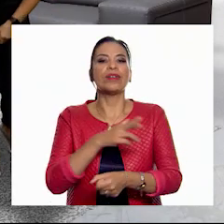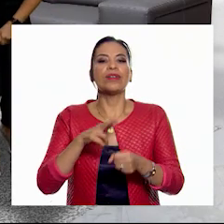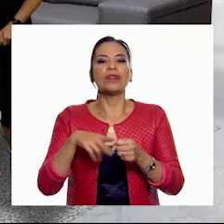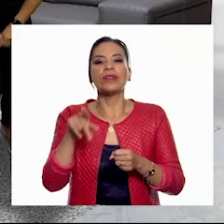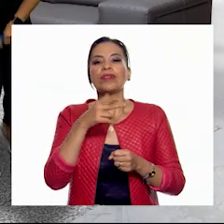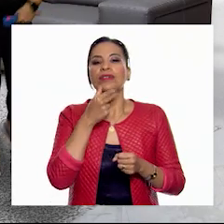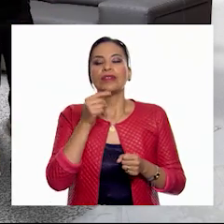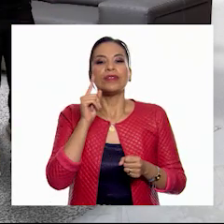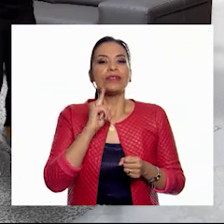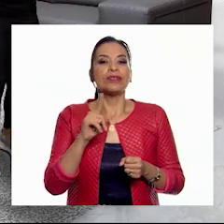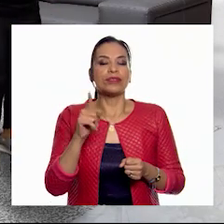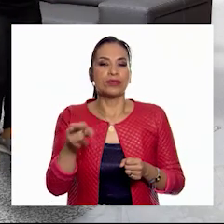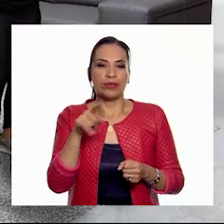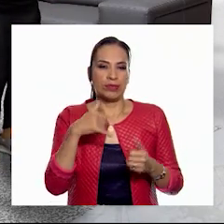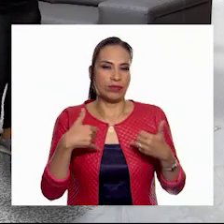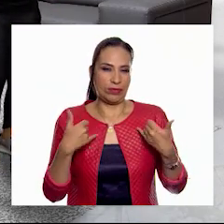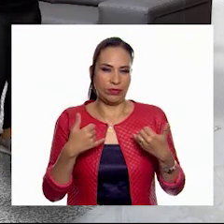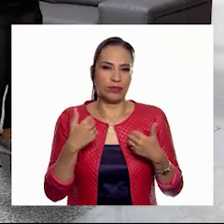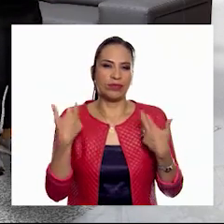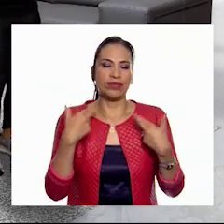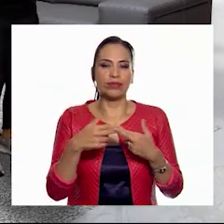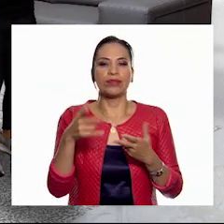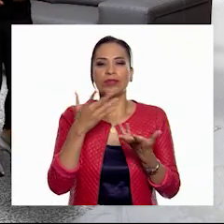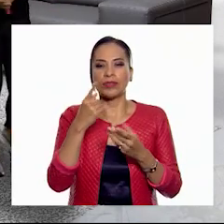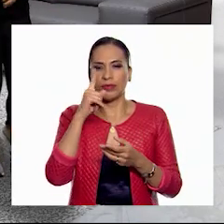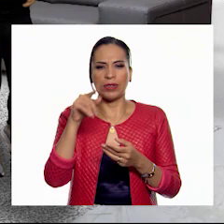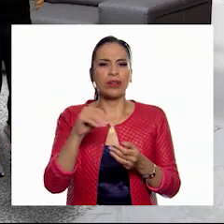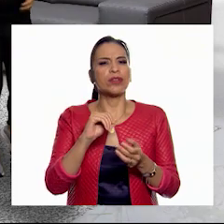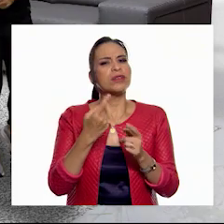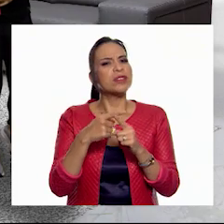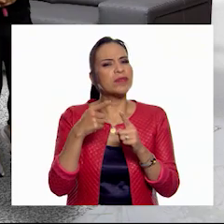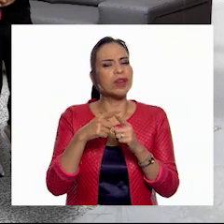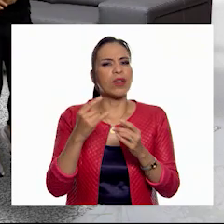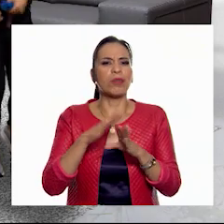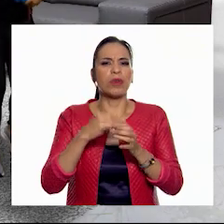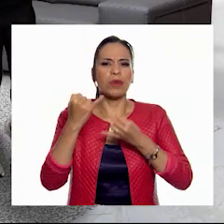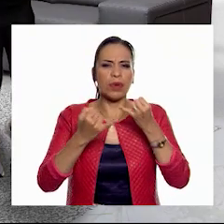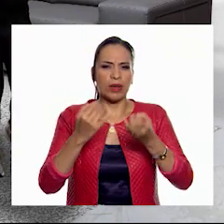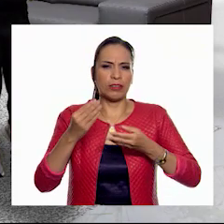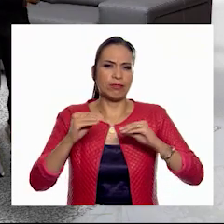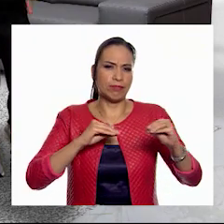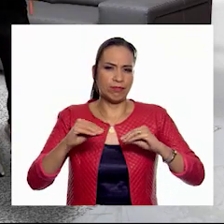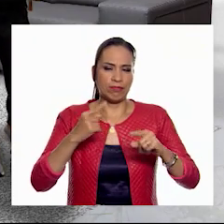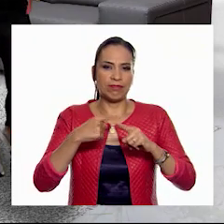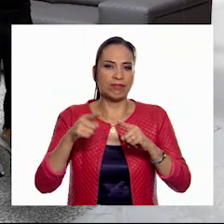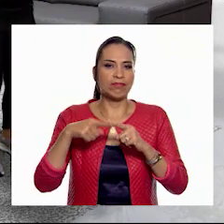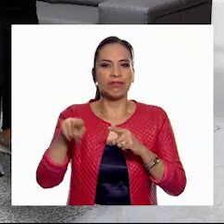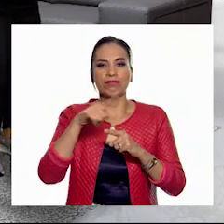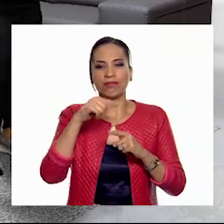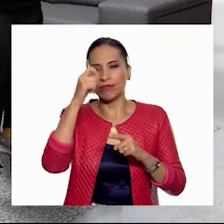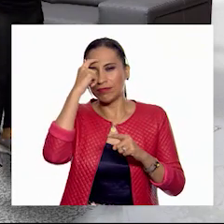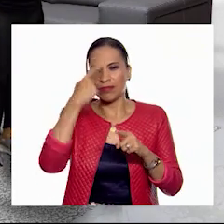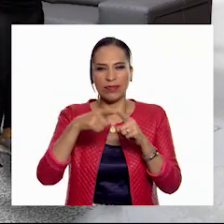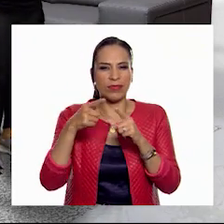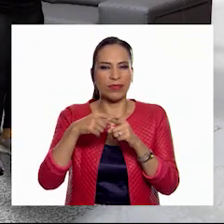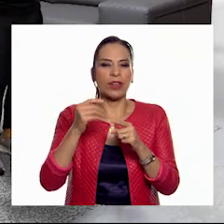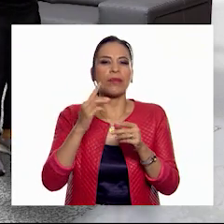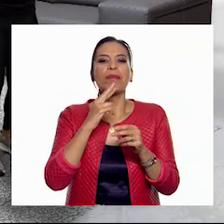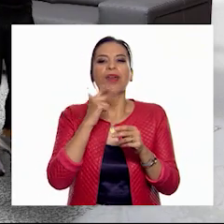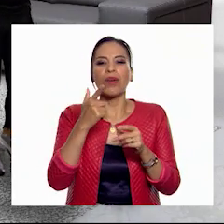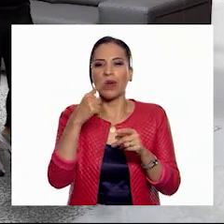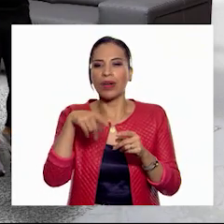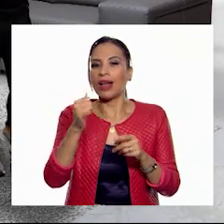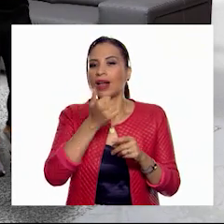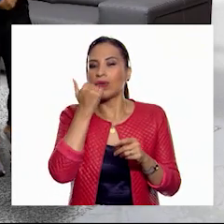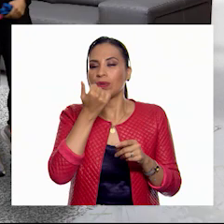compañeros docentes, proponer y pulsar retos y desafíos que estimulen una motricidad creativa y generar ambientes de aprendizaje donde